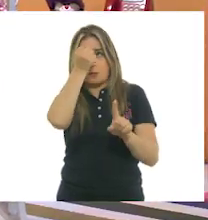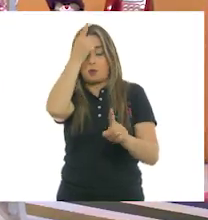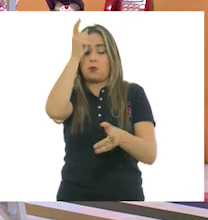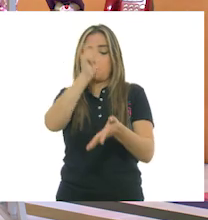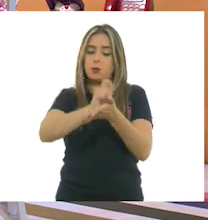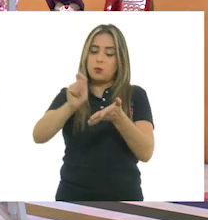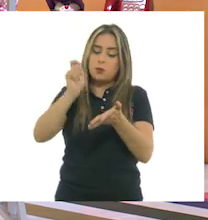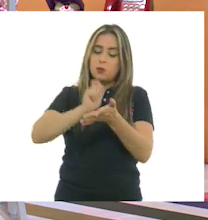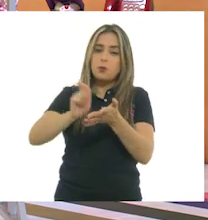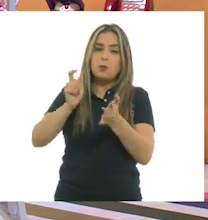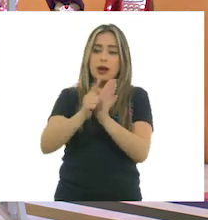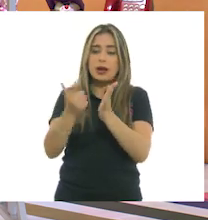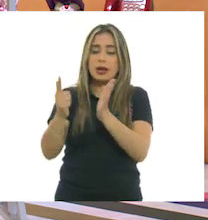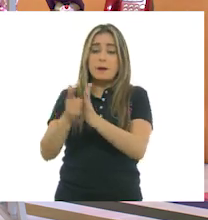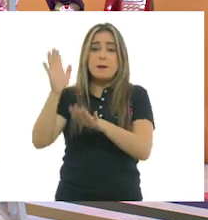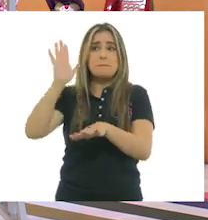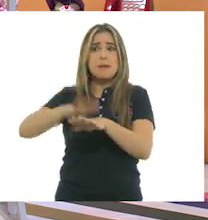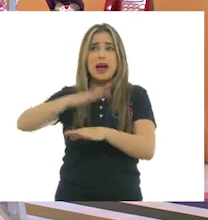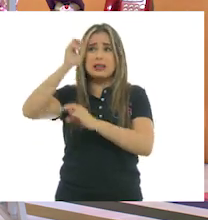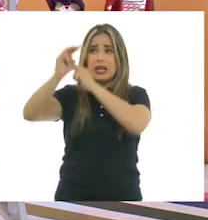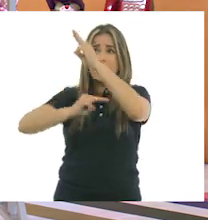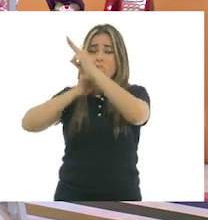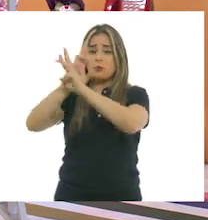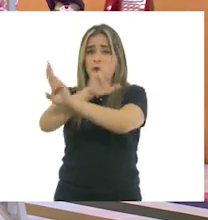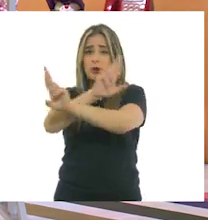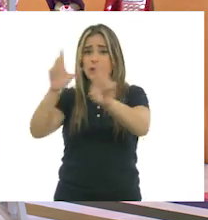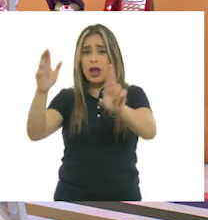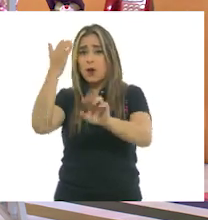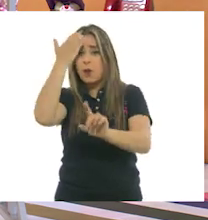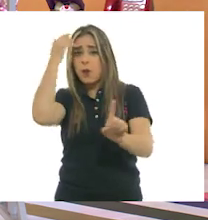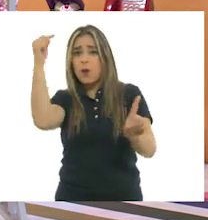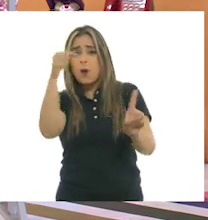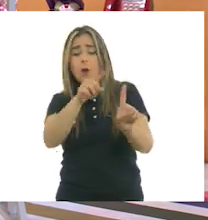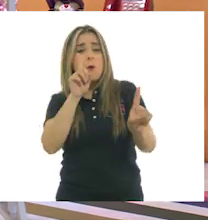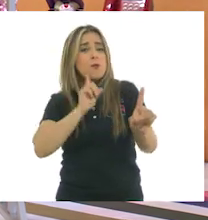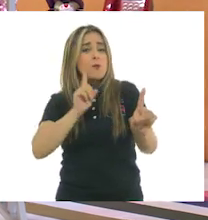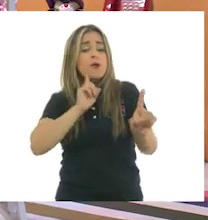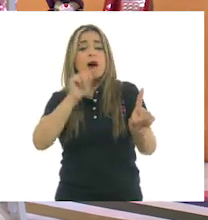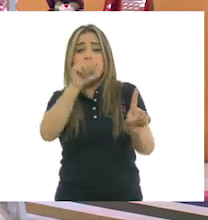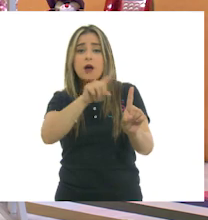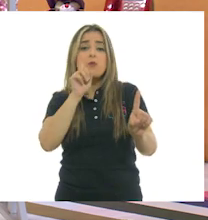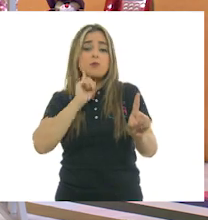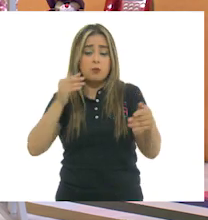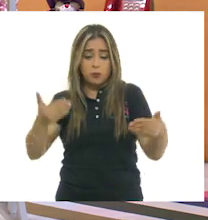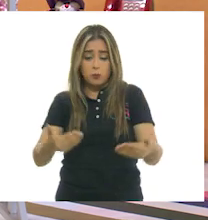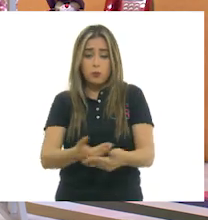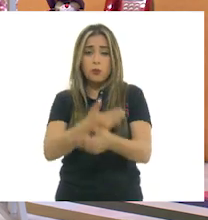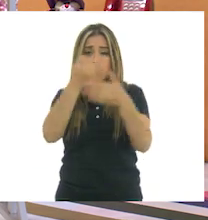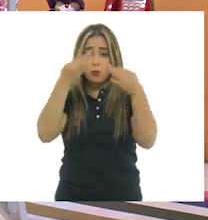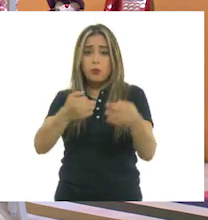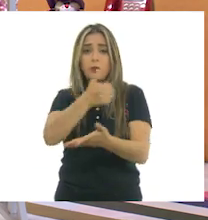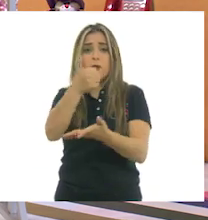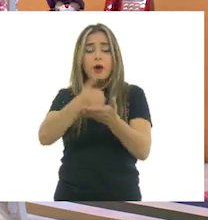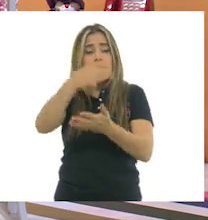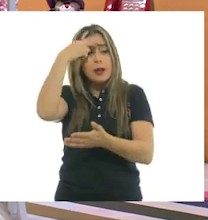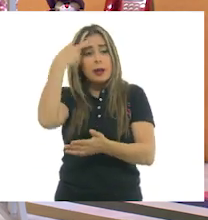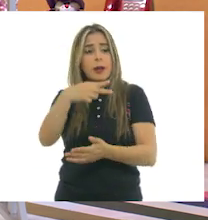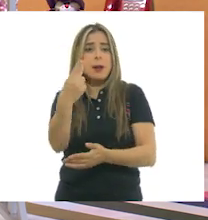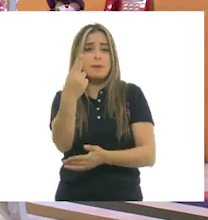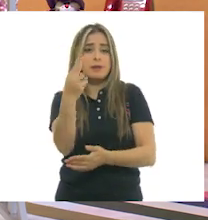más reconocidas a nivel internacional. Nació en la Ciudad de México el 25 de mayo de